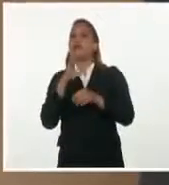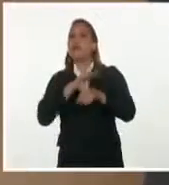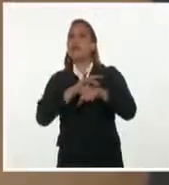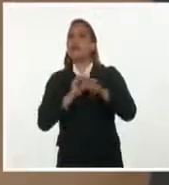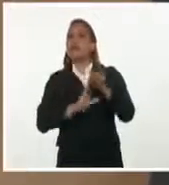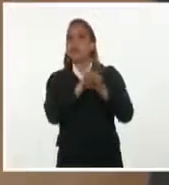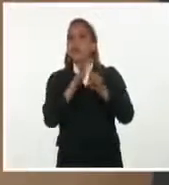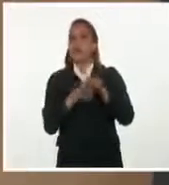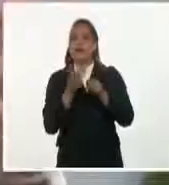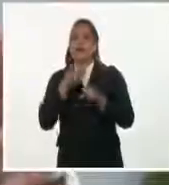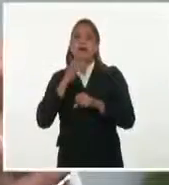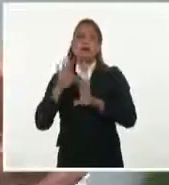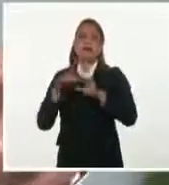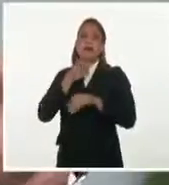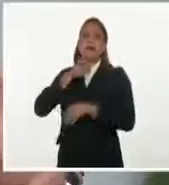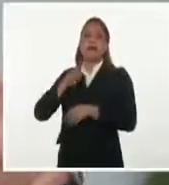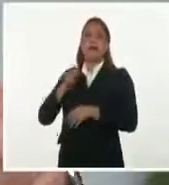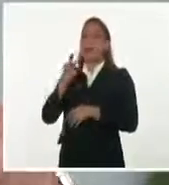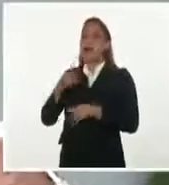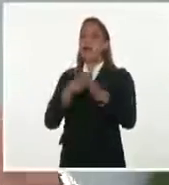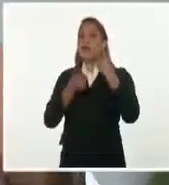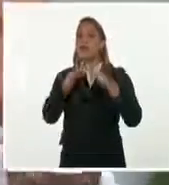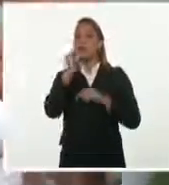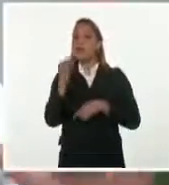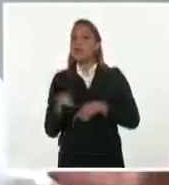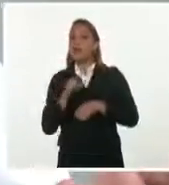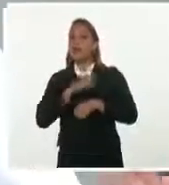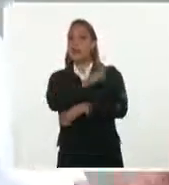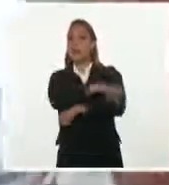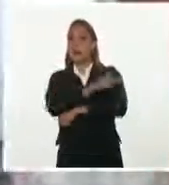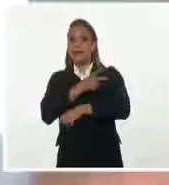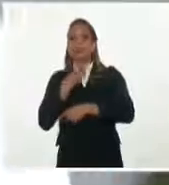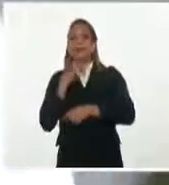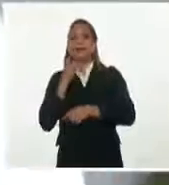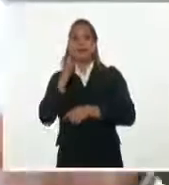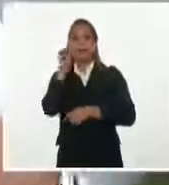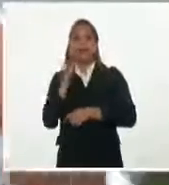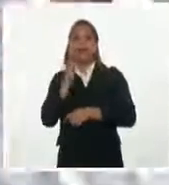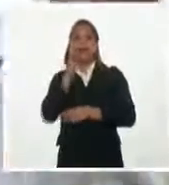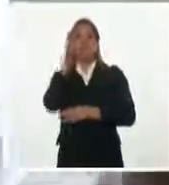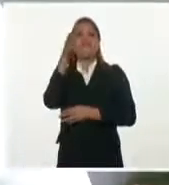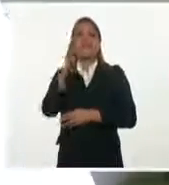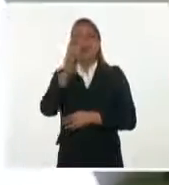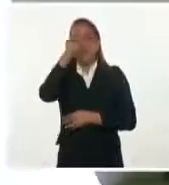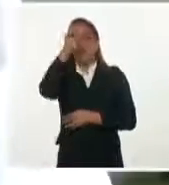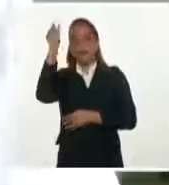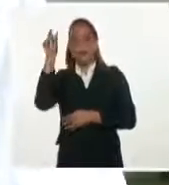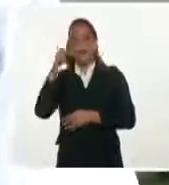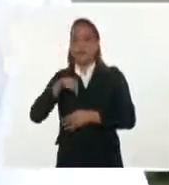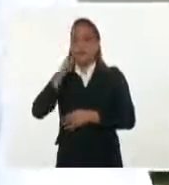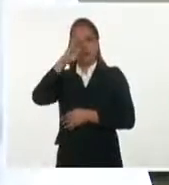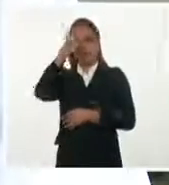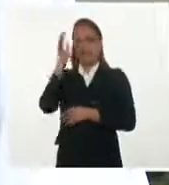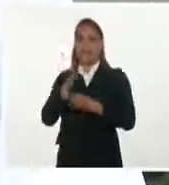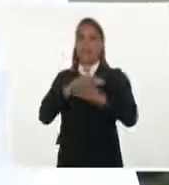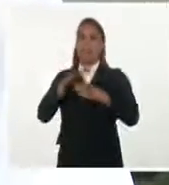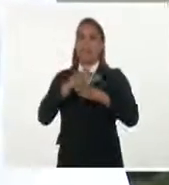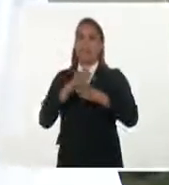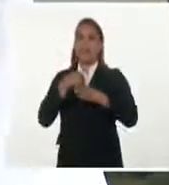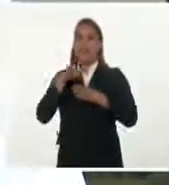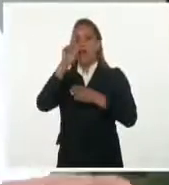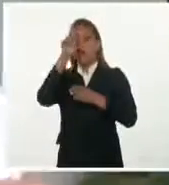dan un dato, pero son los datos de la gente que acude al médico. Acuérdate que aquí en Cuba el médico va a buscar al enfermo en la